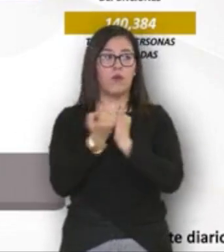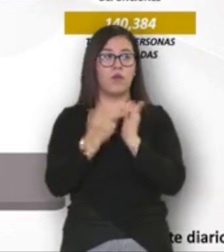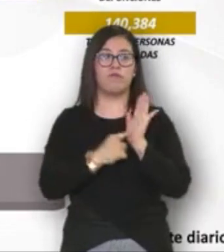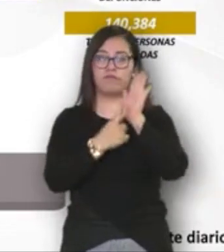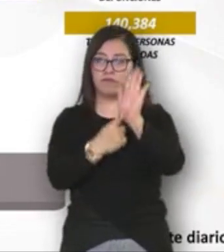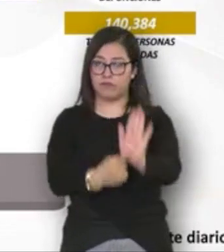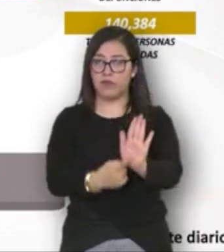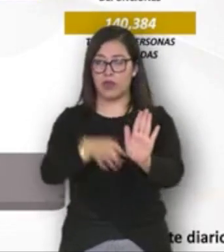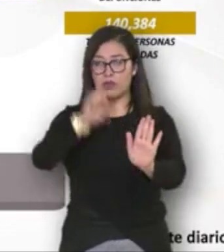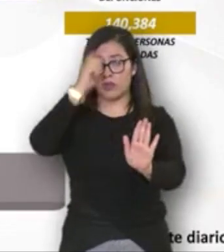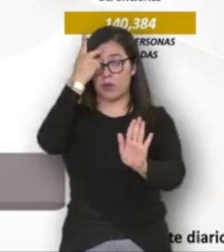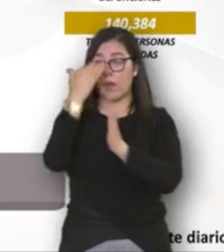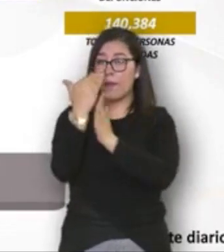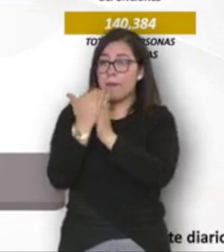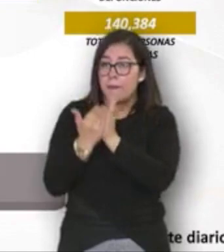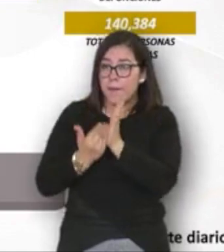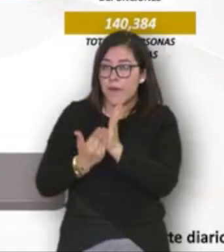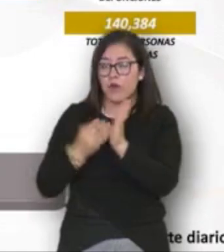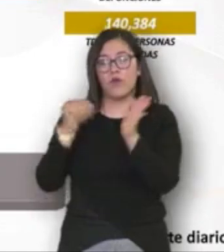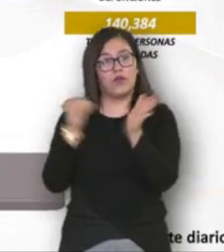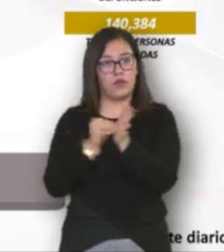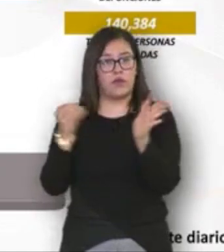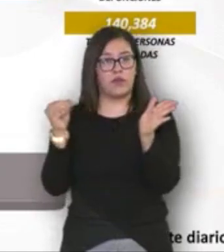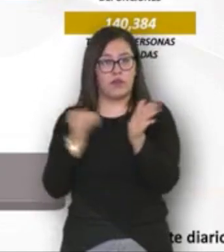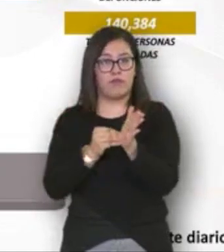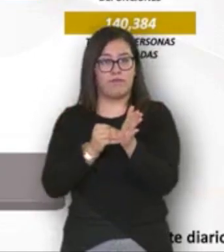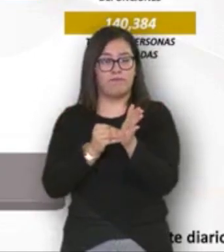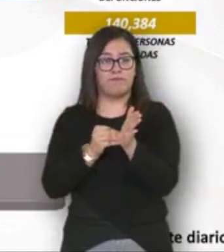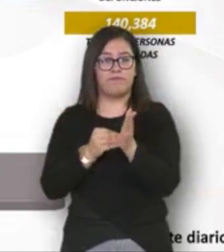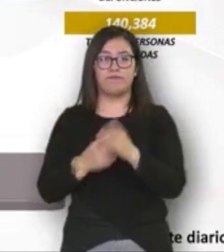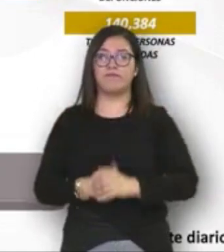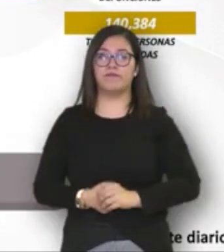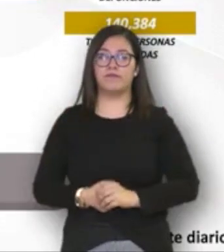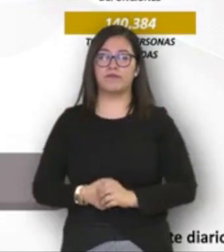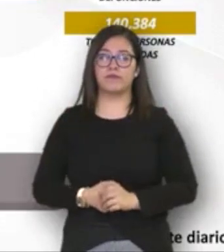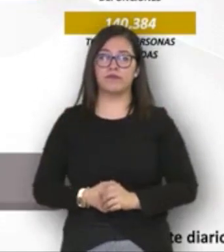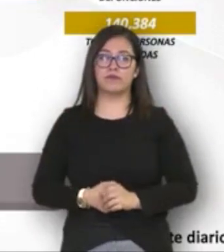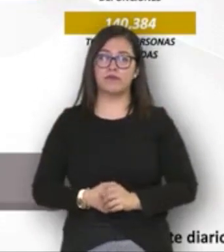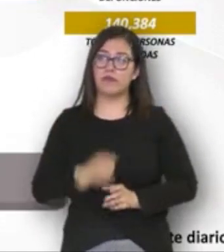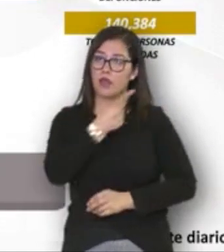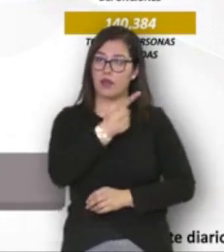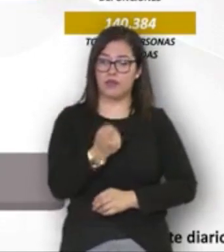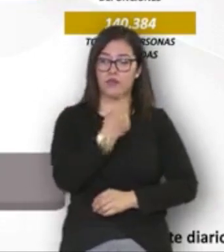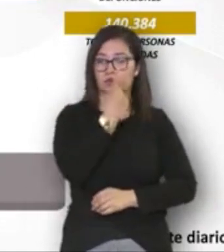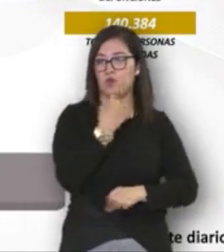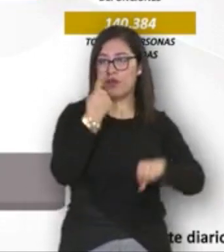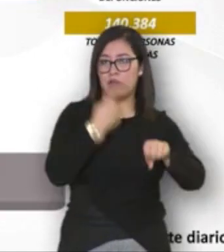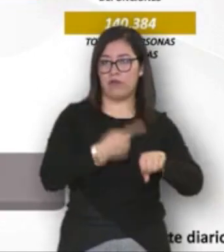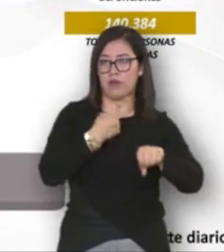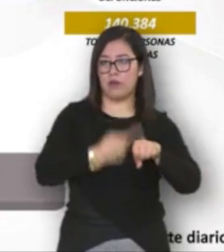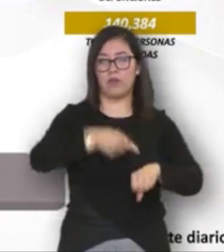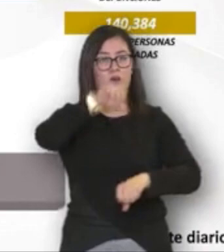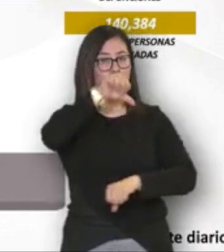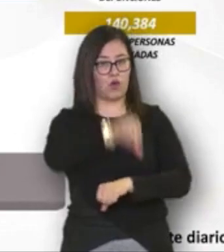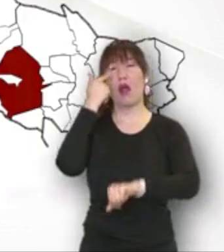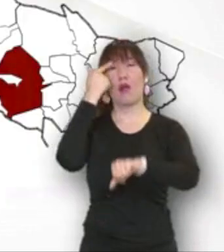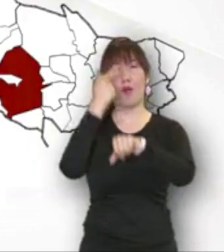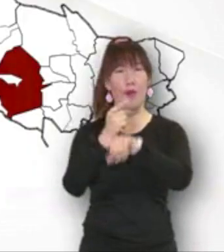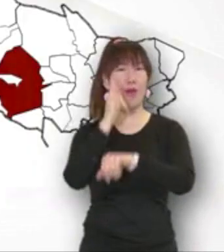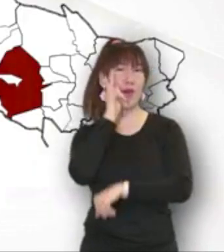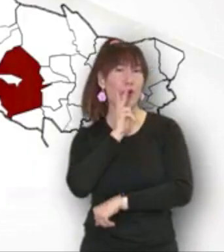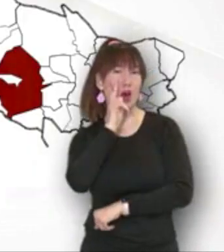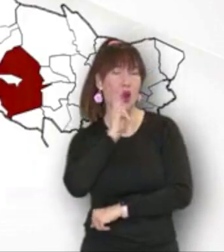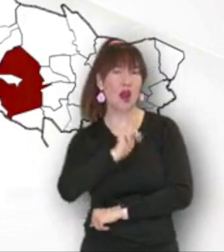,028. Además, se dio a conocer la lamentable defunción de 14 personas para un acumulado de 4,992 decesos.